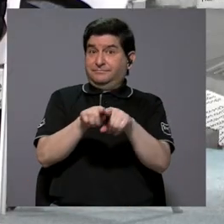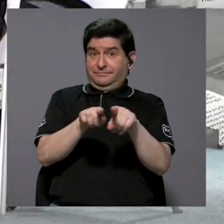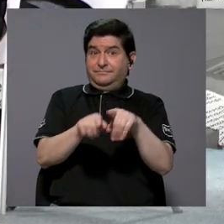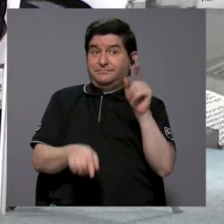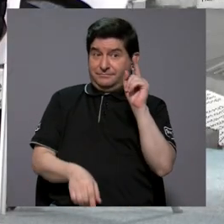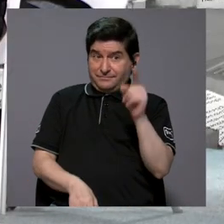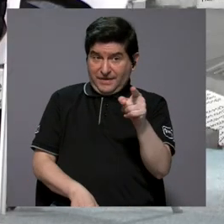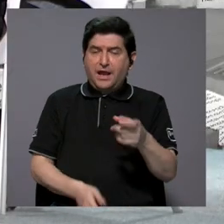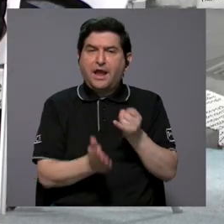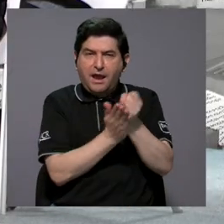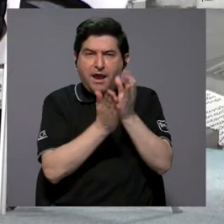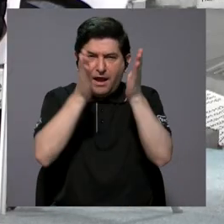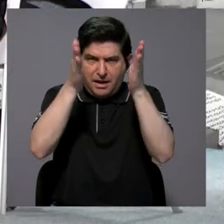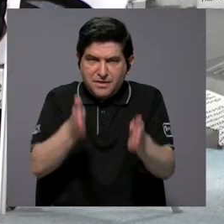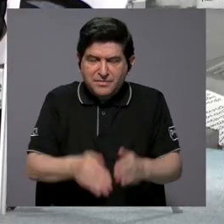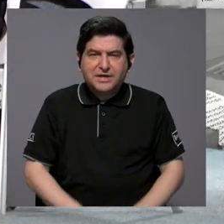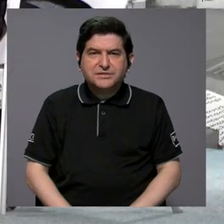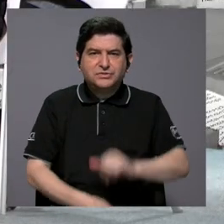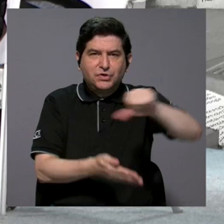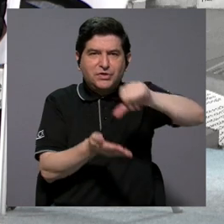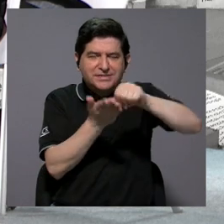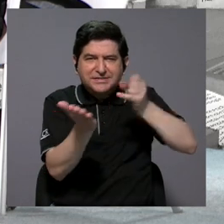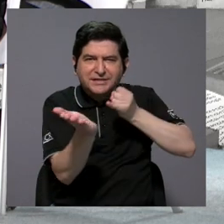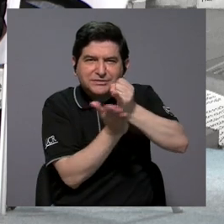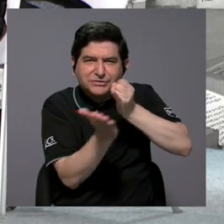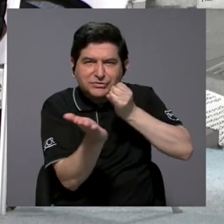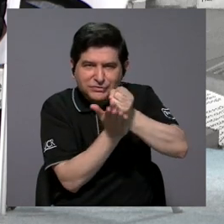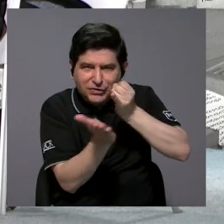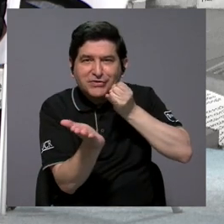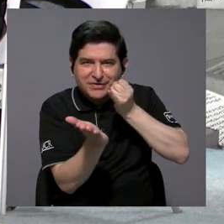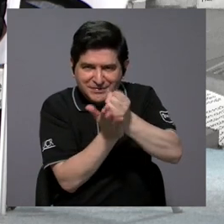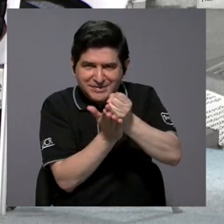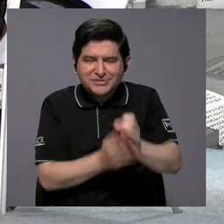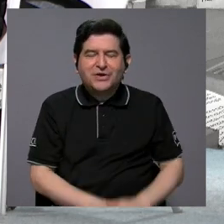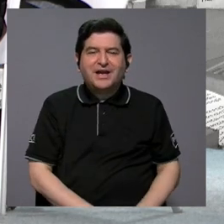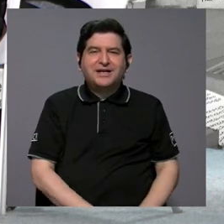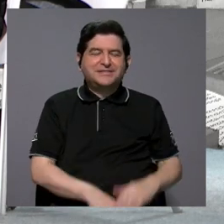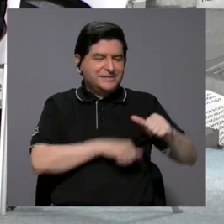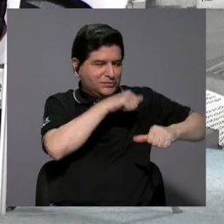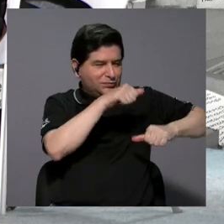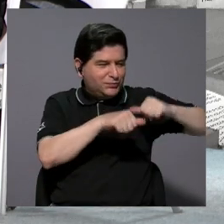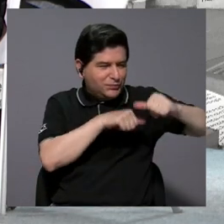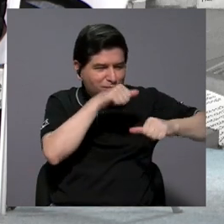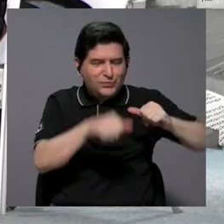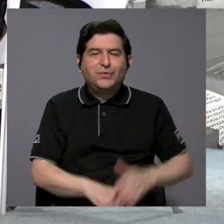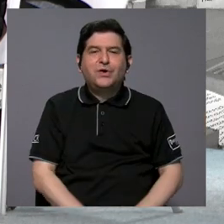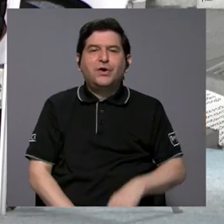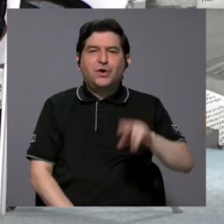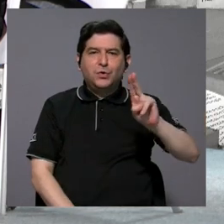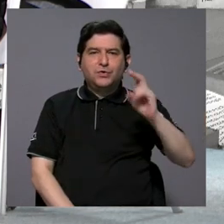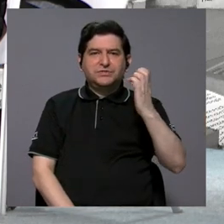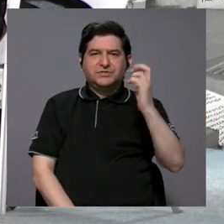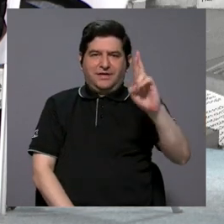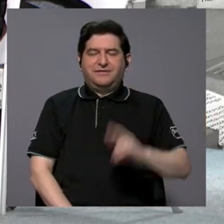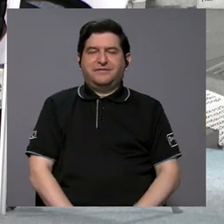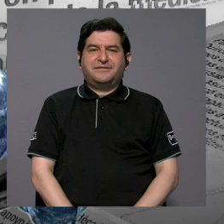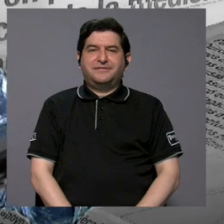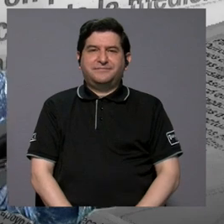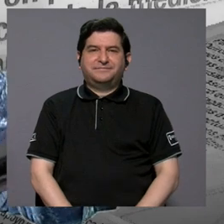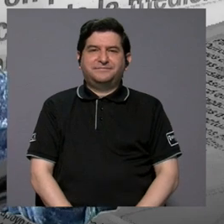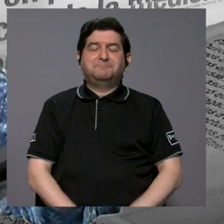investigador en el Centro de Investigaciones Antropológicas de la Universidad de Costa Rica.